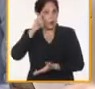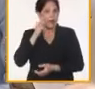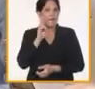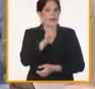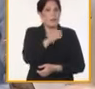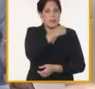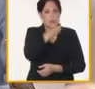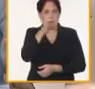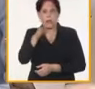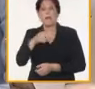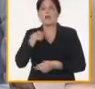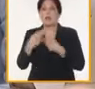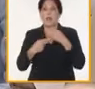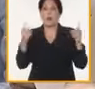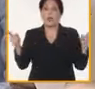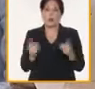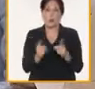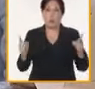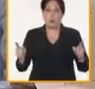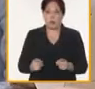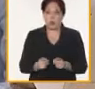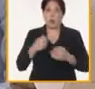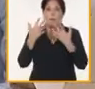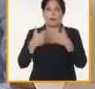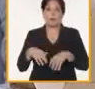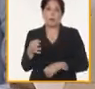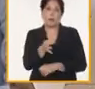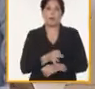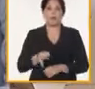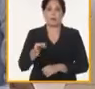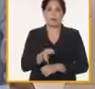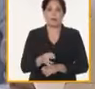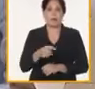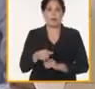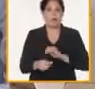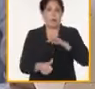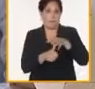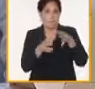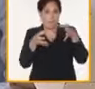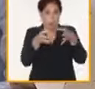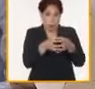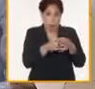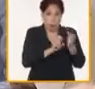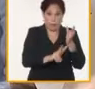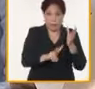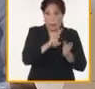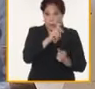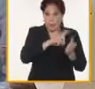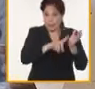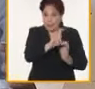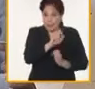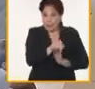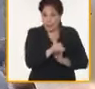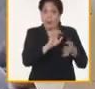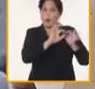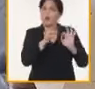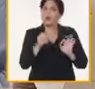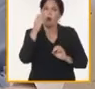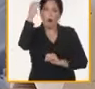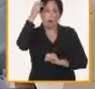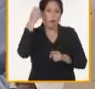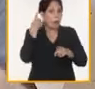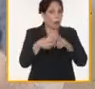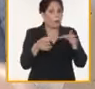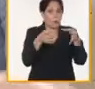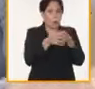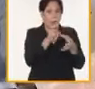terminan con un resumen semanal de la producción de alimentos en el municipio en el cual lo presiden los miembros del buro provincial del partido, los coordinadores del gobierno y otro